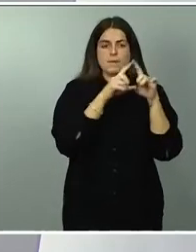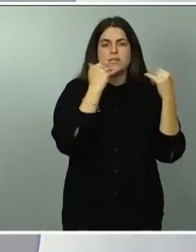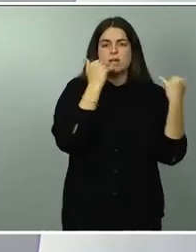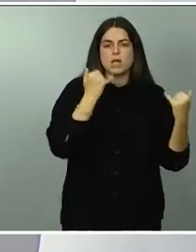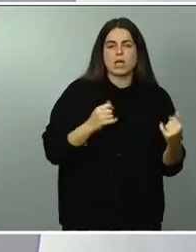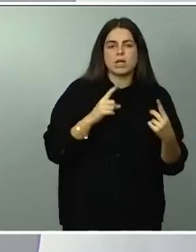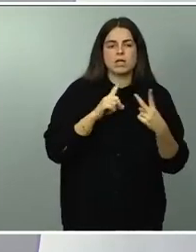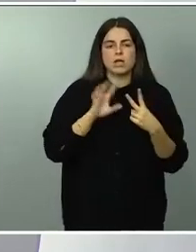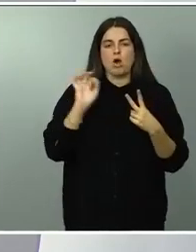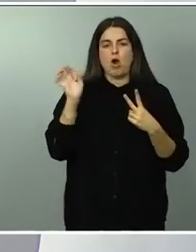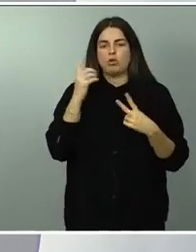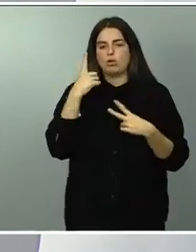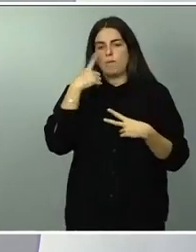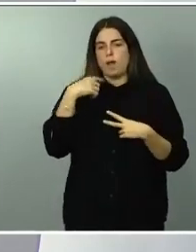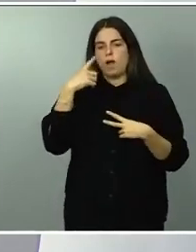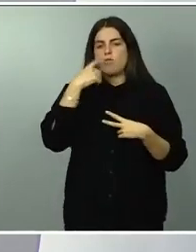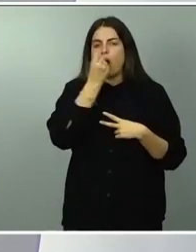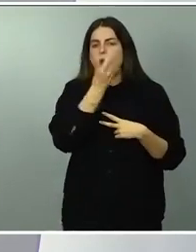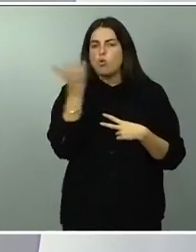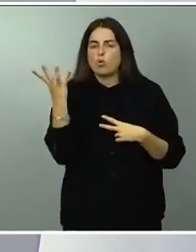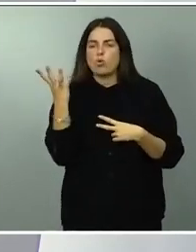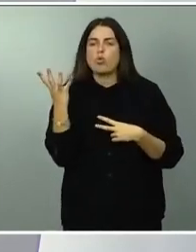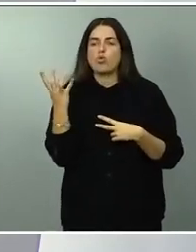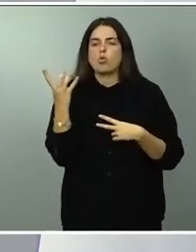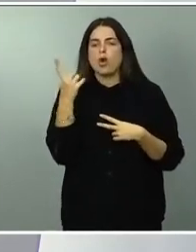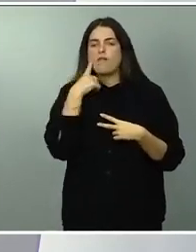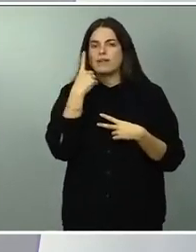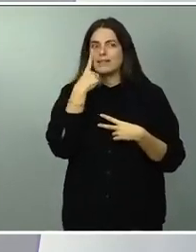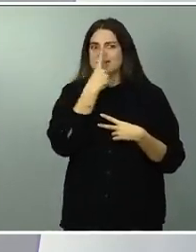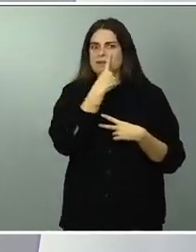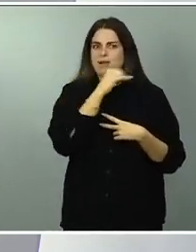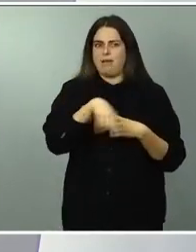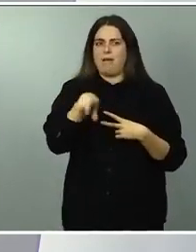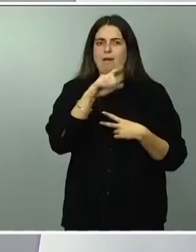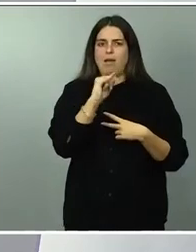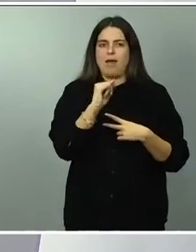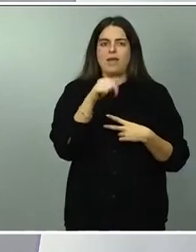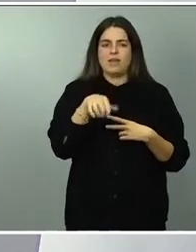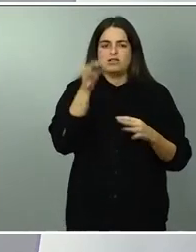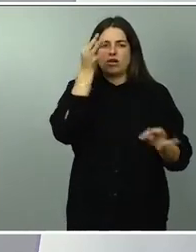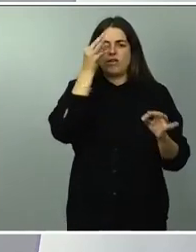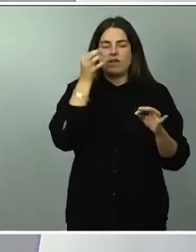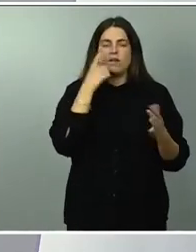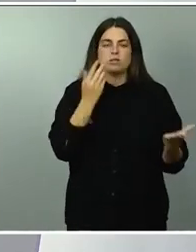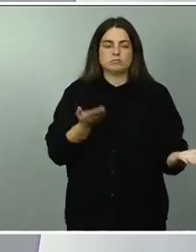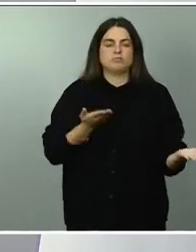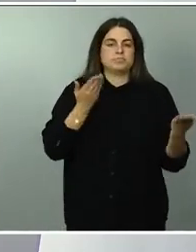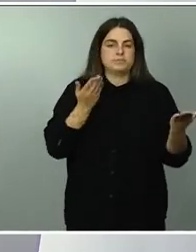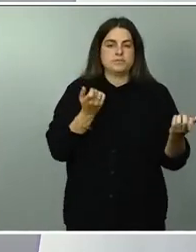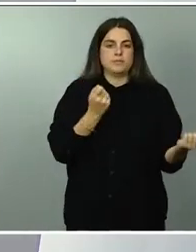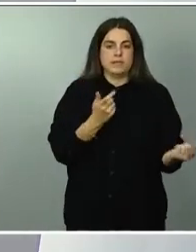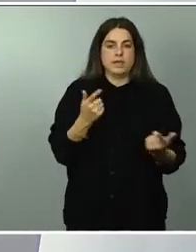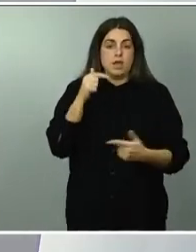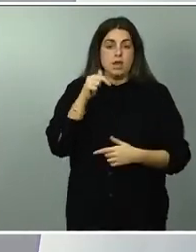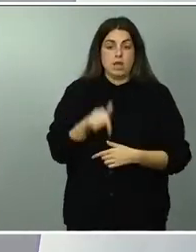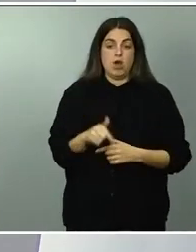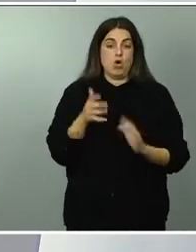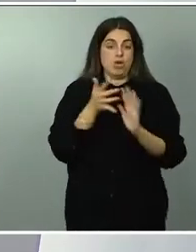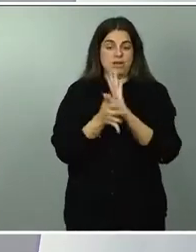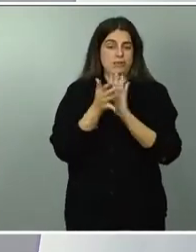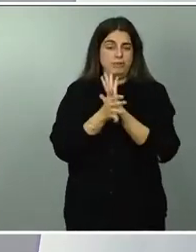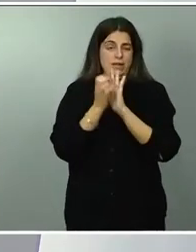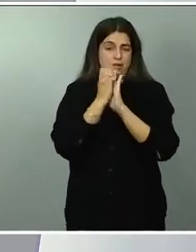y seguirán ustedes siendo testigos efectivamente de estos datos que estábamos proporcionando en el día en el día de hoy